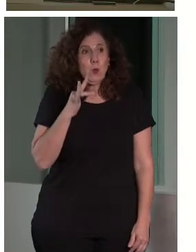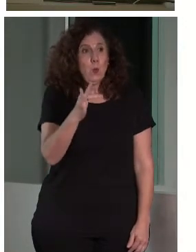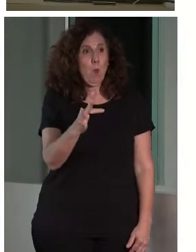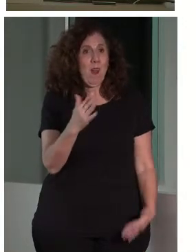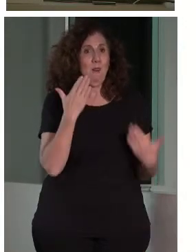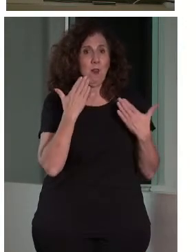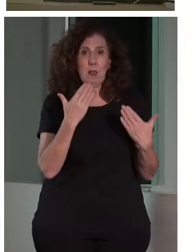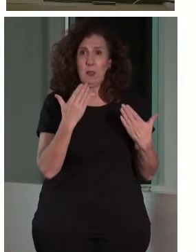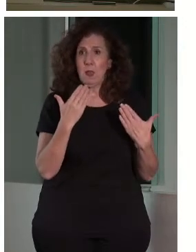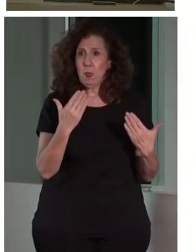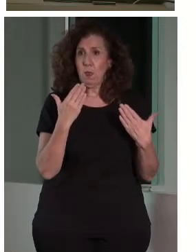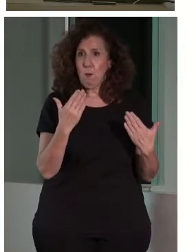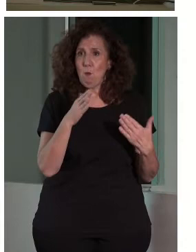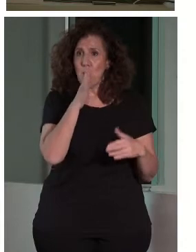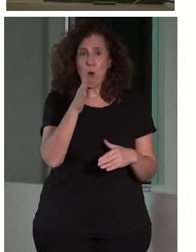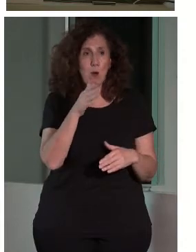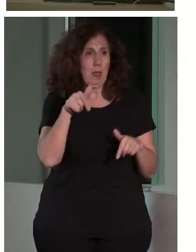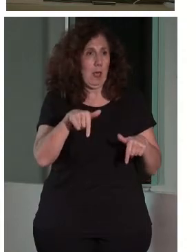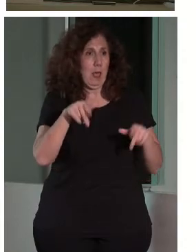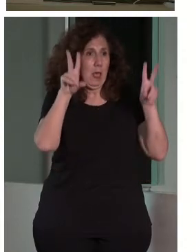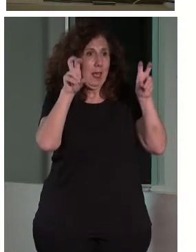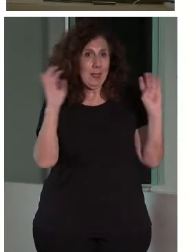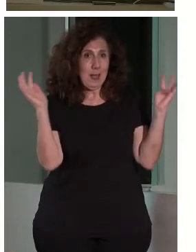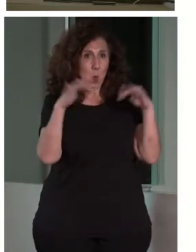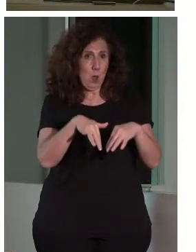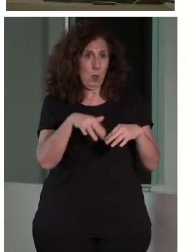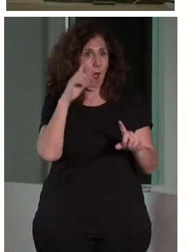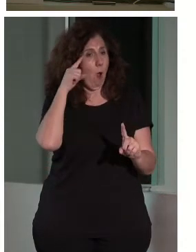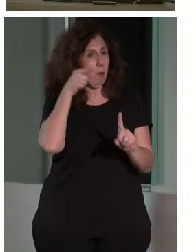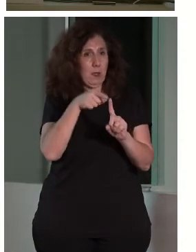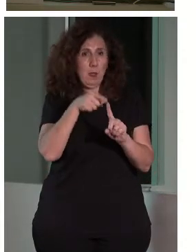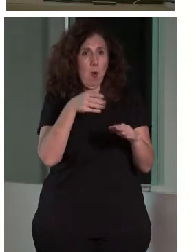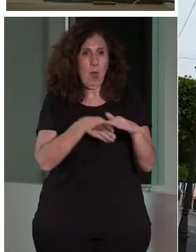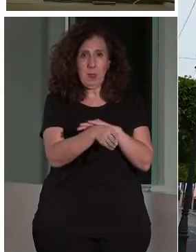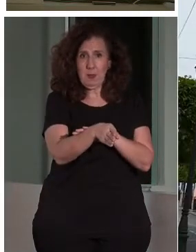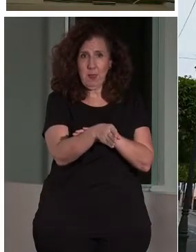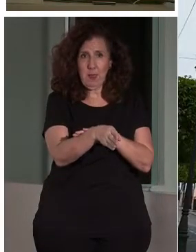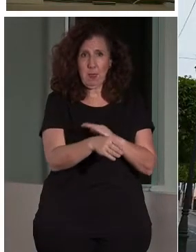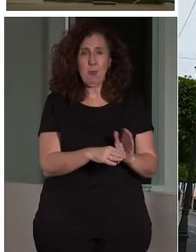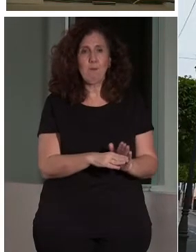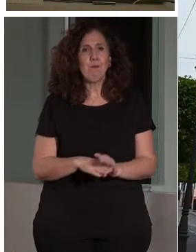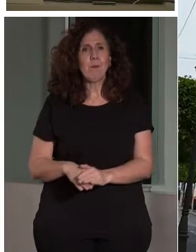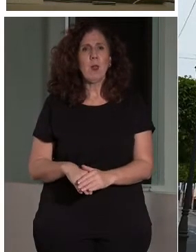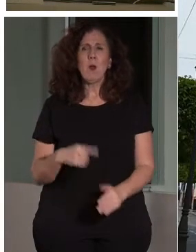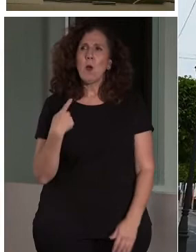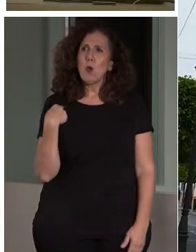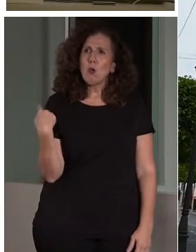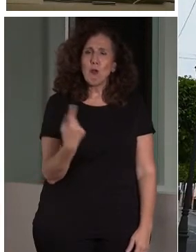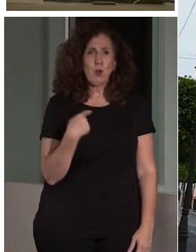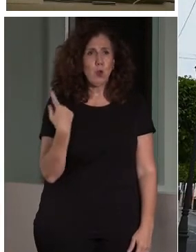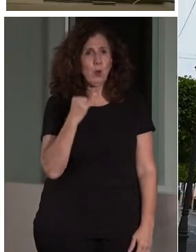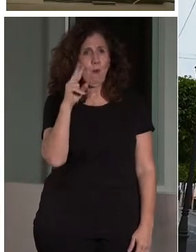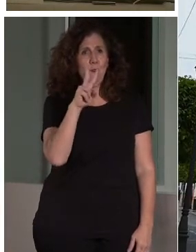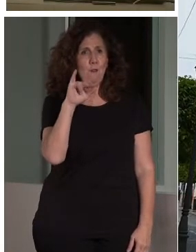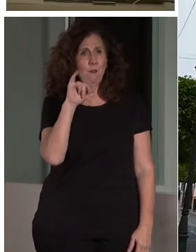dedicar este encuentro a esto, ¿no?, a la accesibilidad. Bueno, nosotros, efectivamente, Vilamuseu